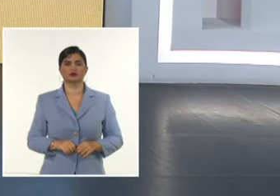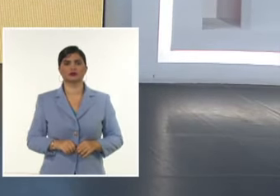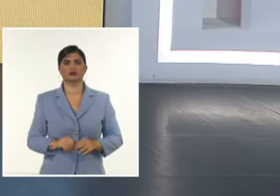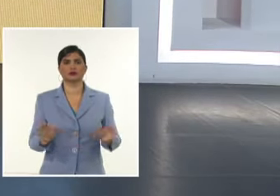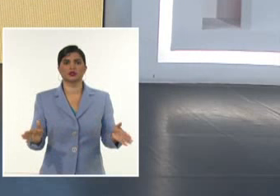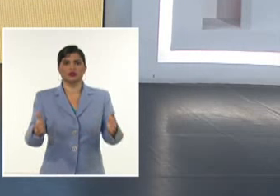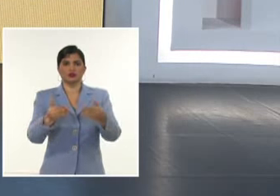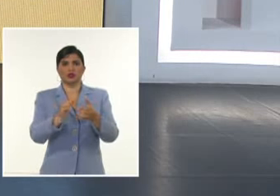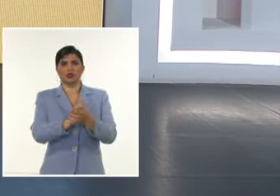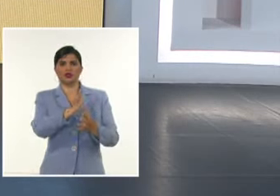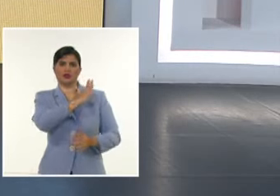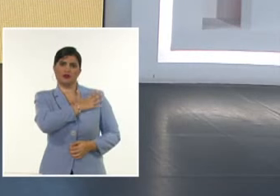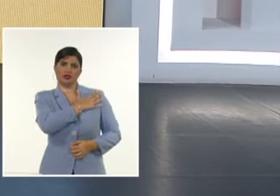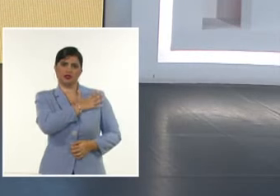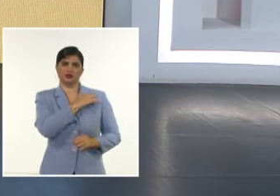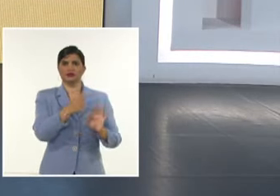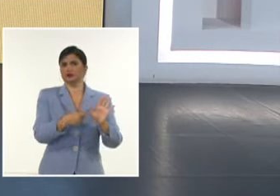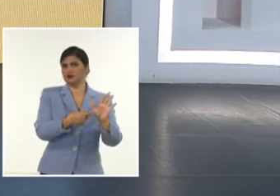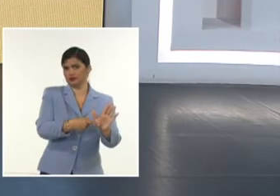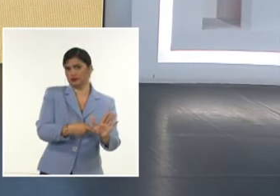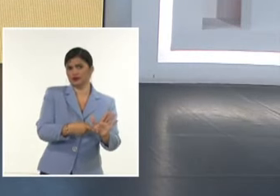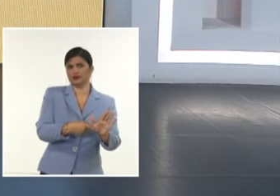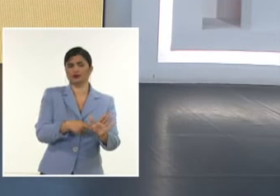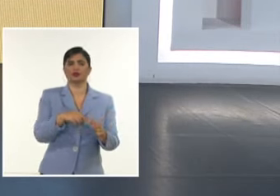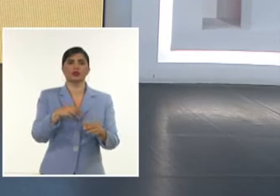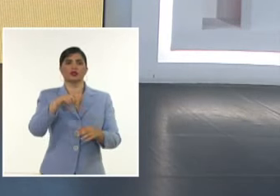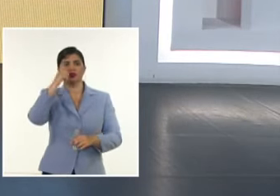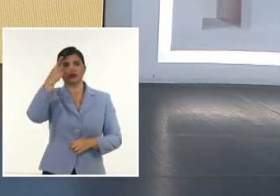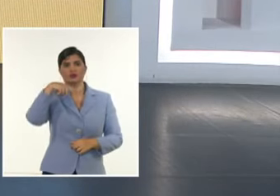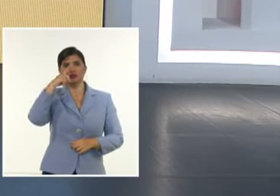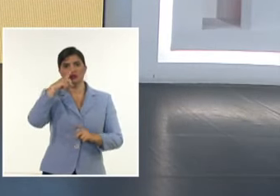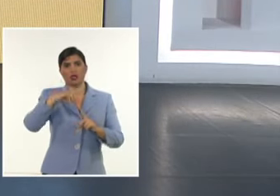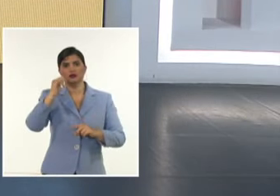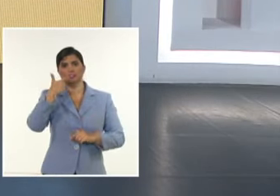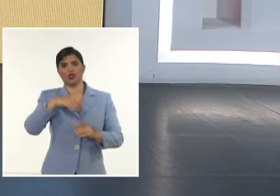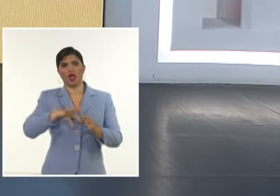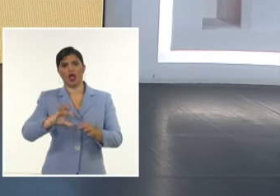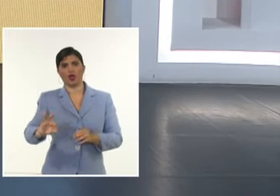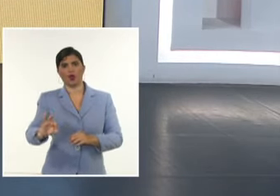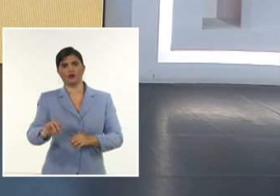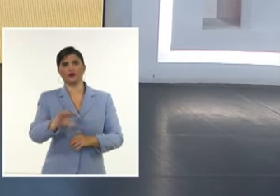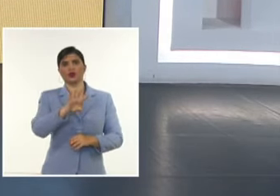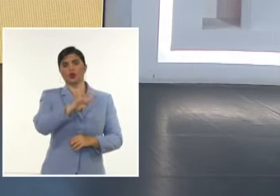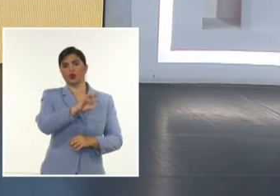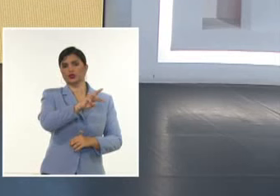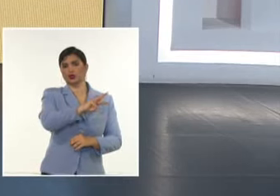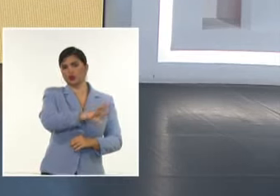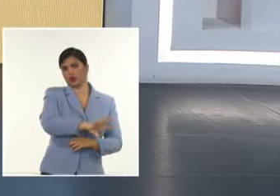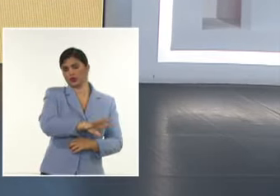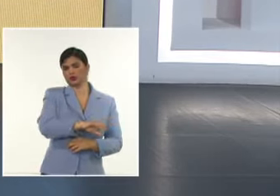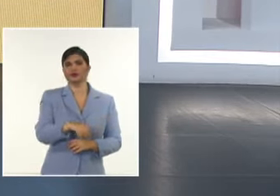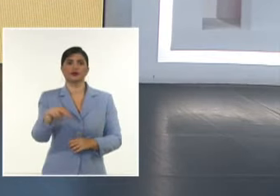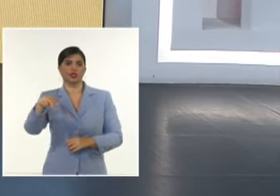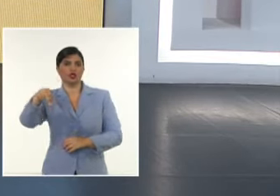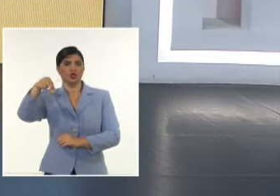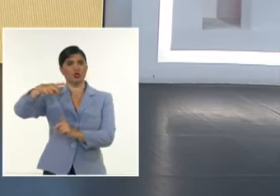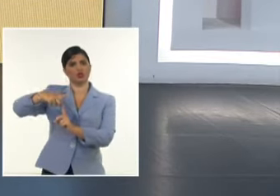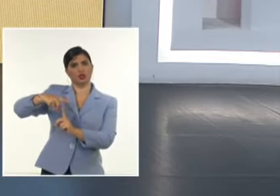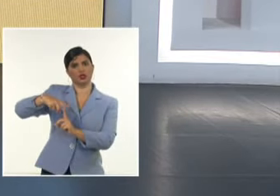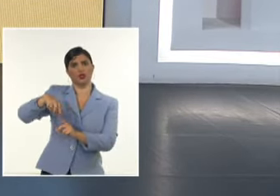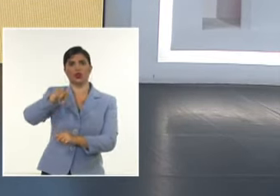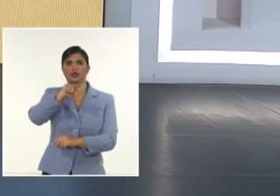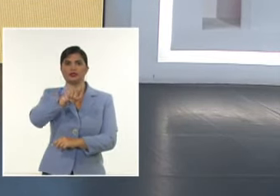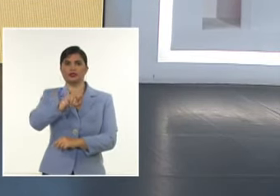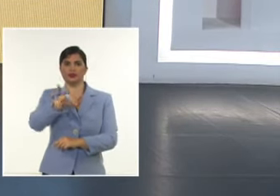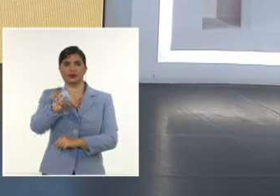estas que tenemos aquí Santiago, Baconao, con 434 Y el norte de las Tunas, con un total de 121